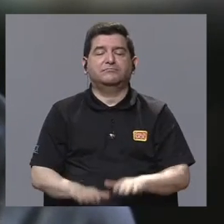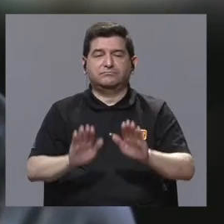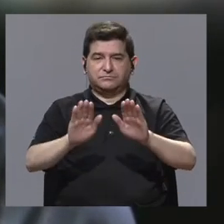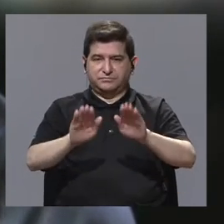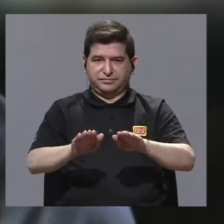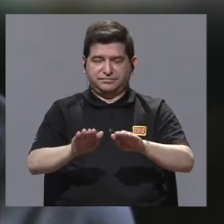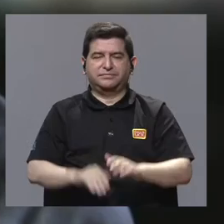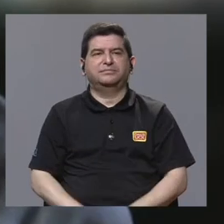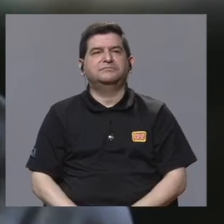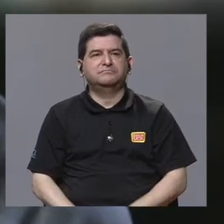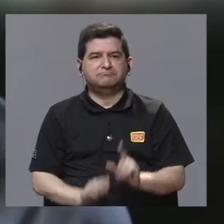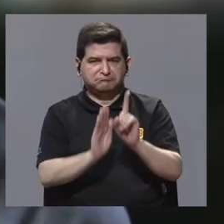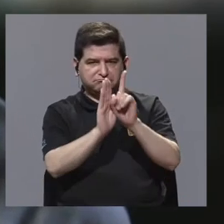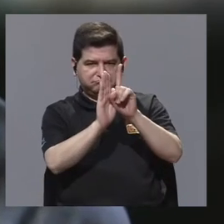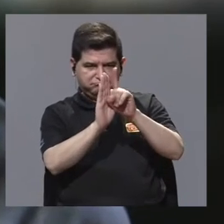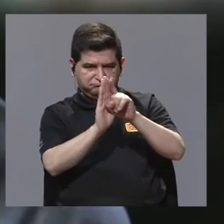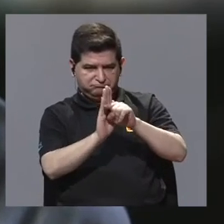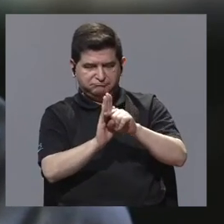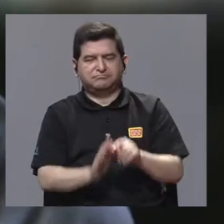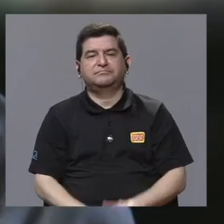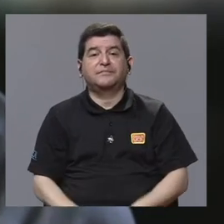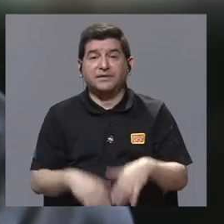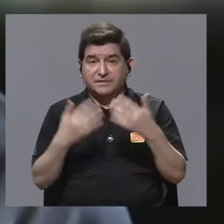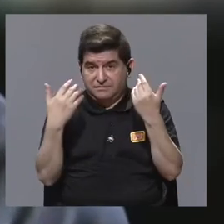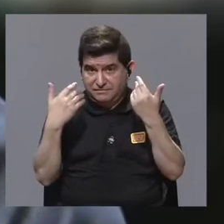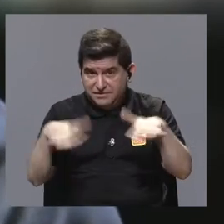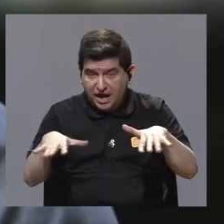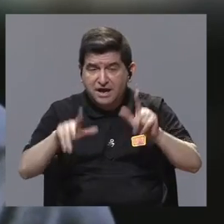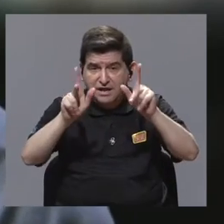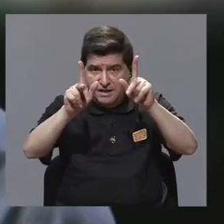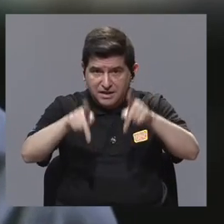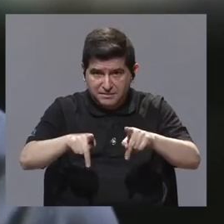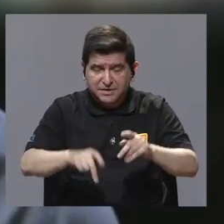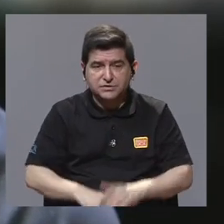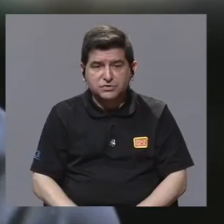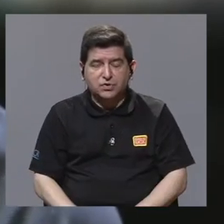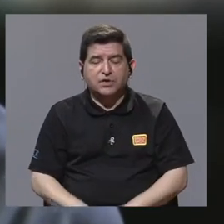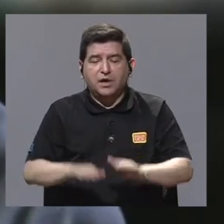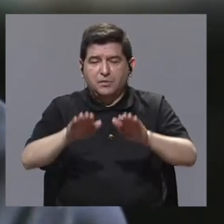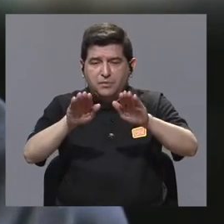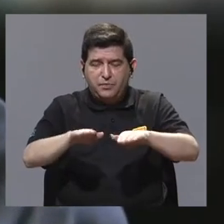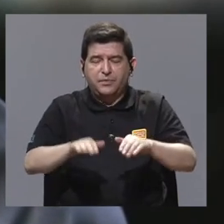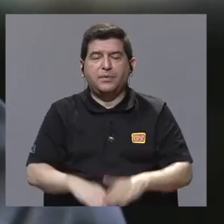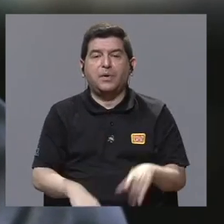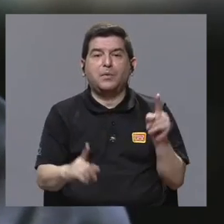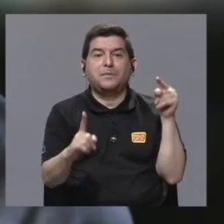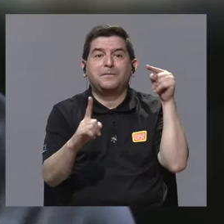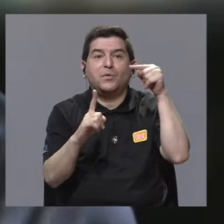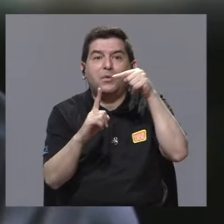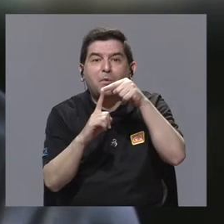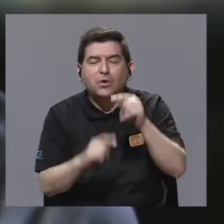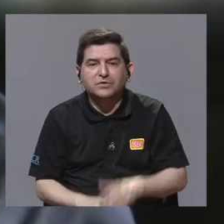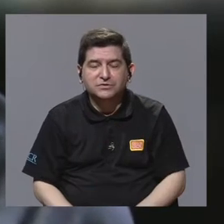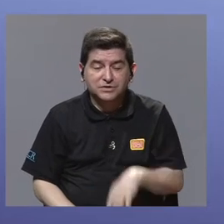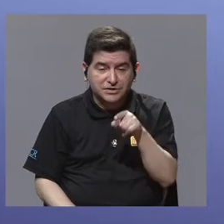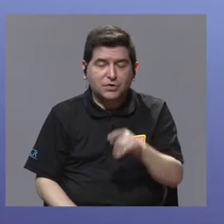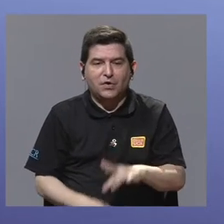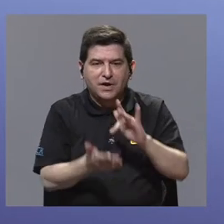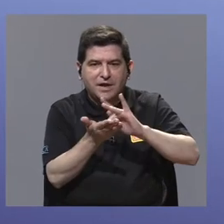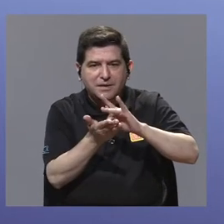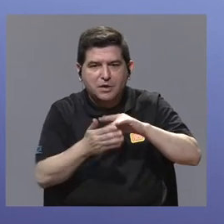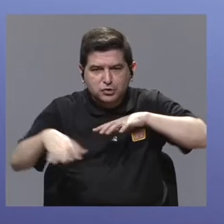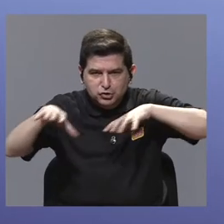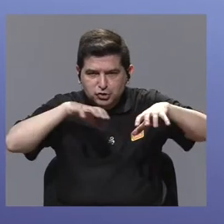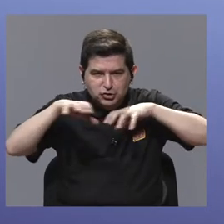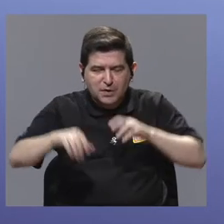paciente reposar por unos minutos, y una vez que el paciente ha reposado, con el fin de que el